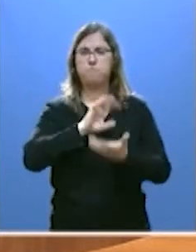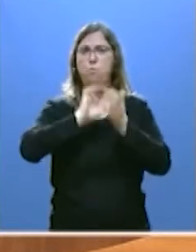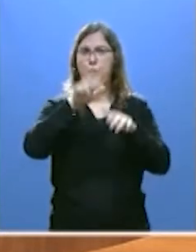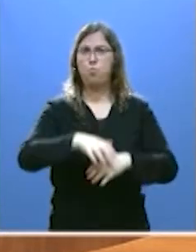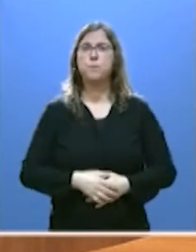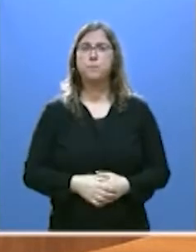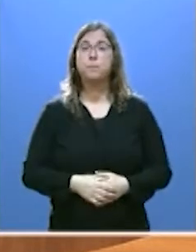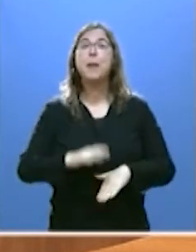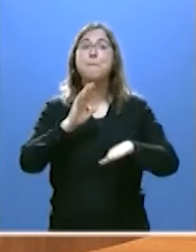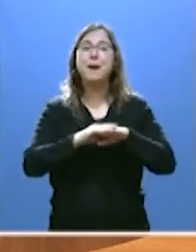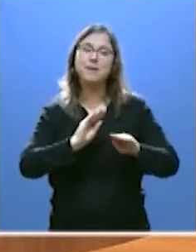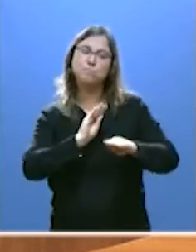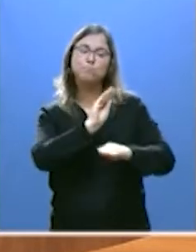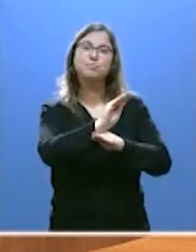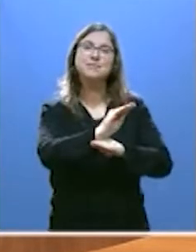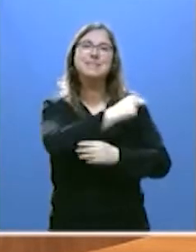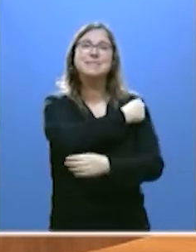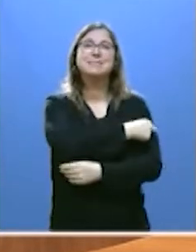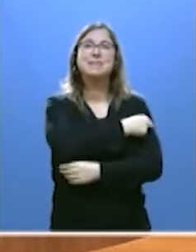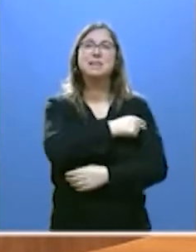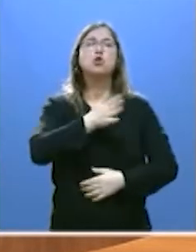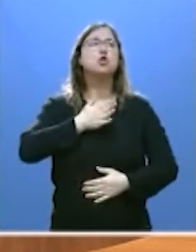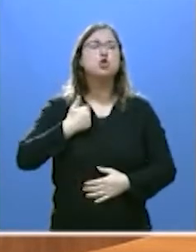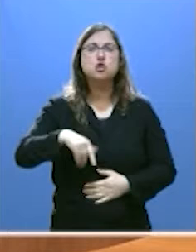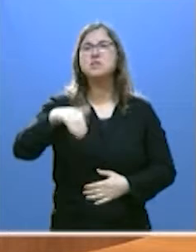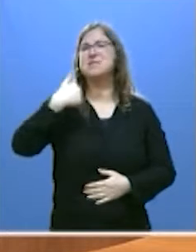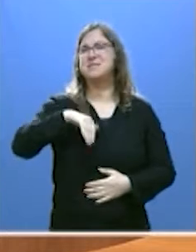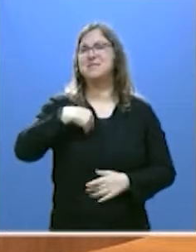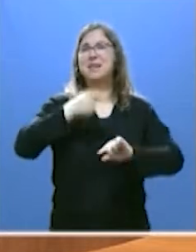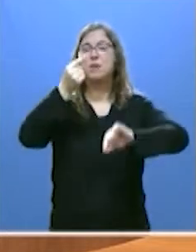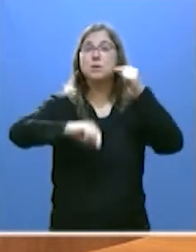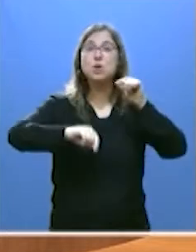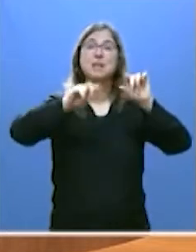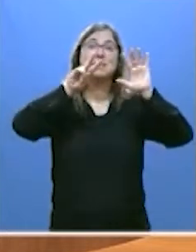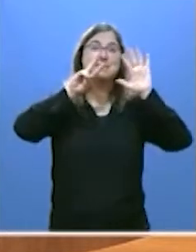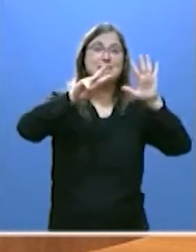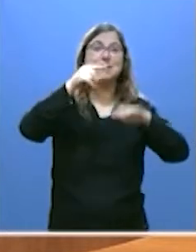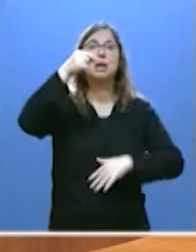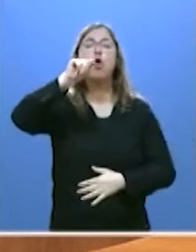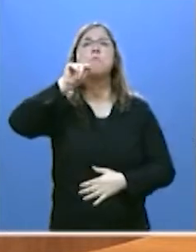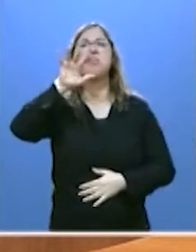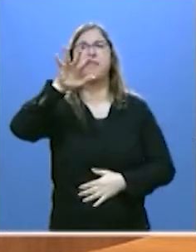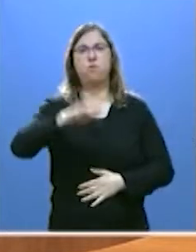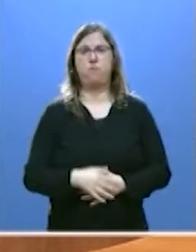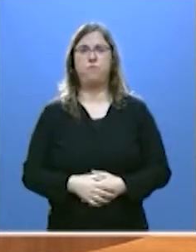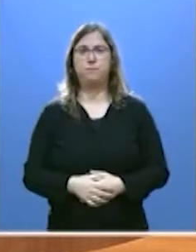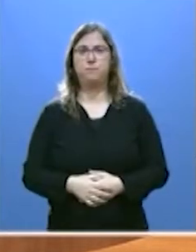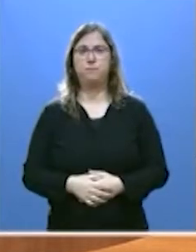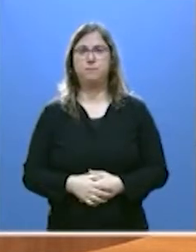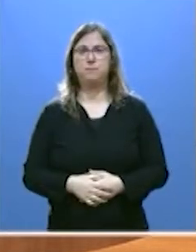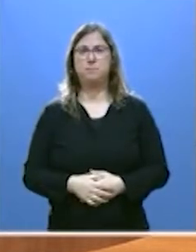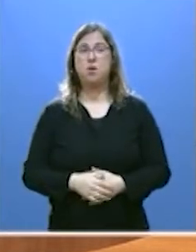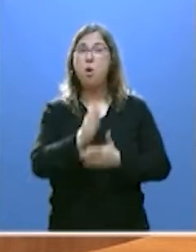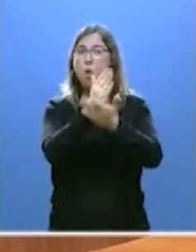para sanidad. Hemos puesto en los presupuestos el 7,5%. Muy